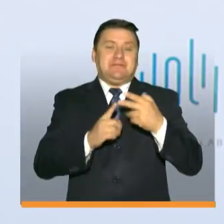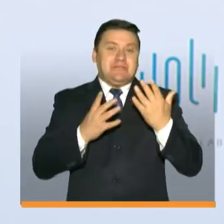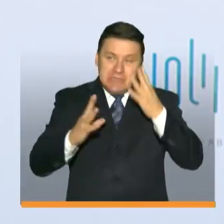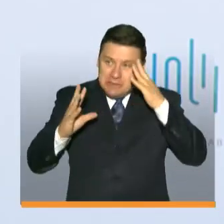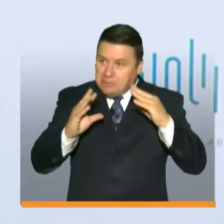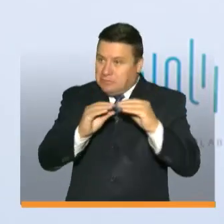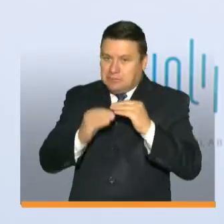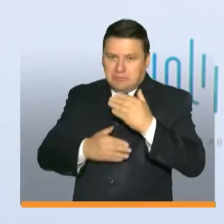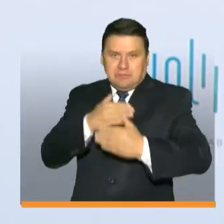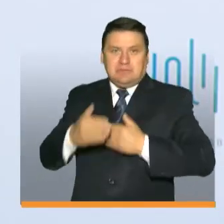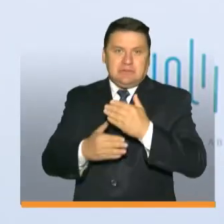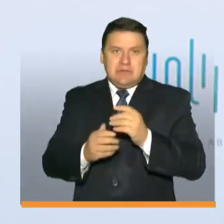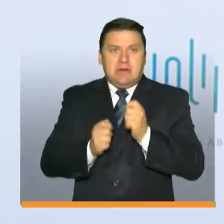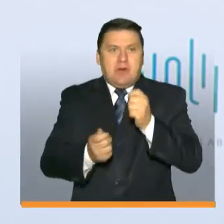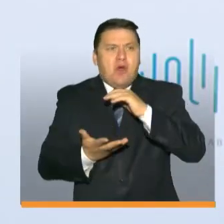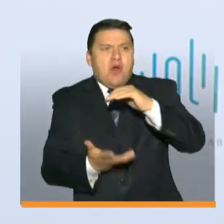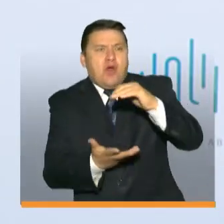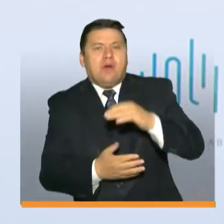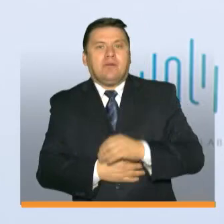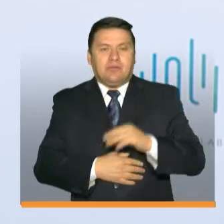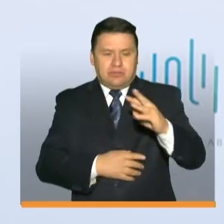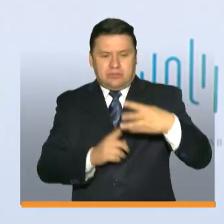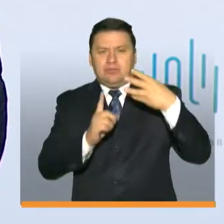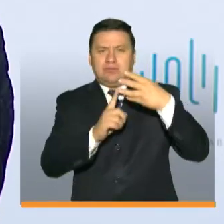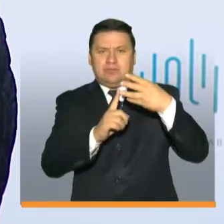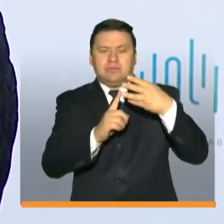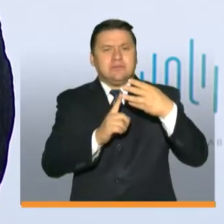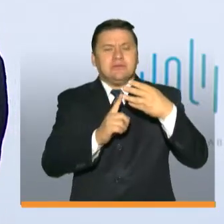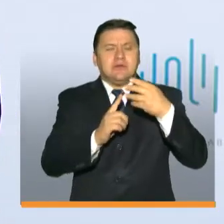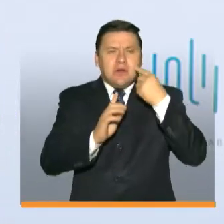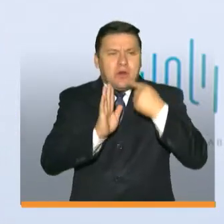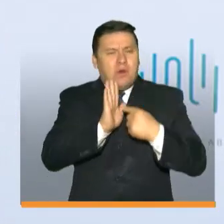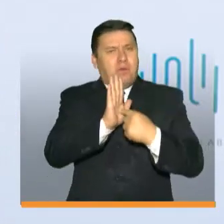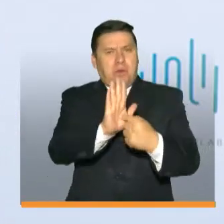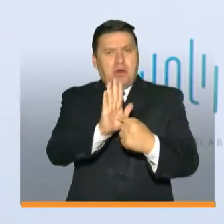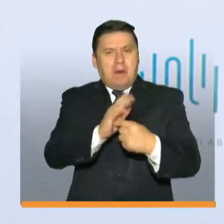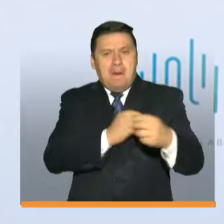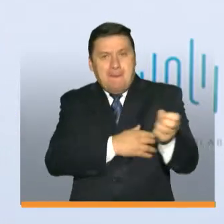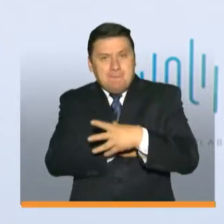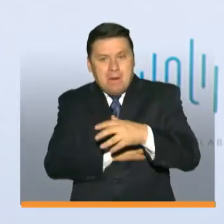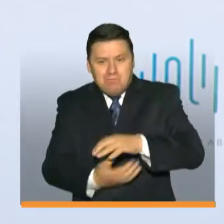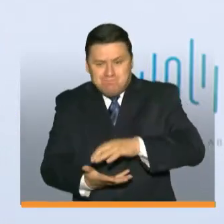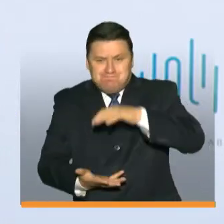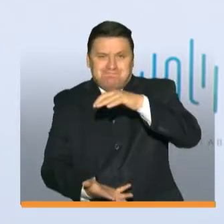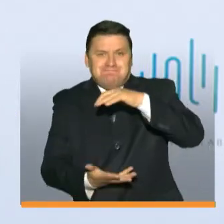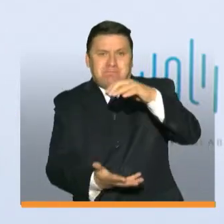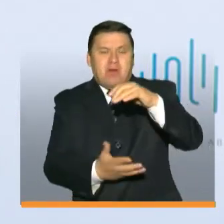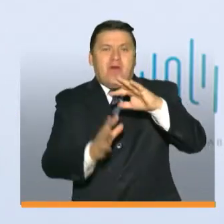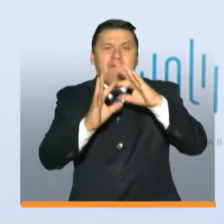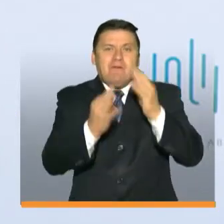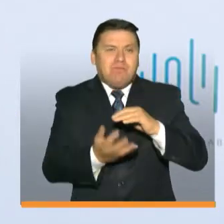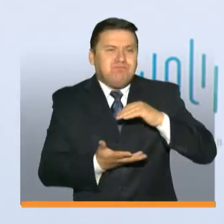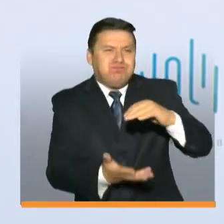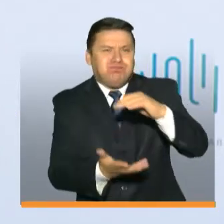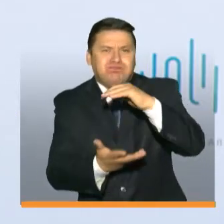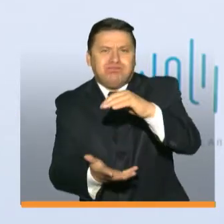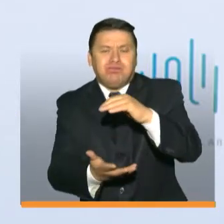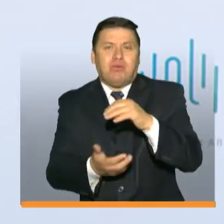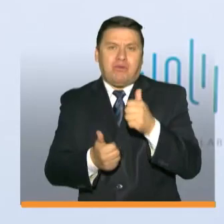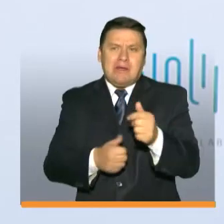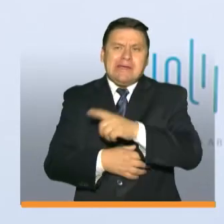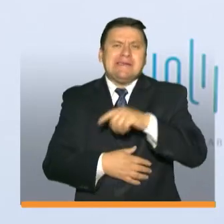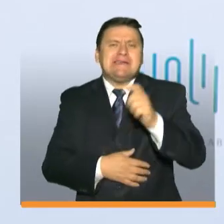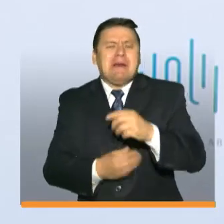haber consolidado un proceso de entrega, tercero, en dar un modelo en donde esos mercados que llevábamos a cada familia fueran